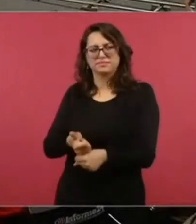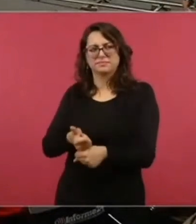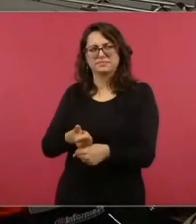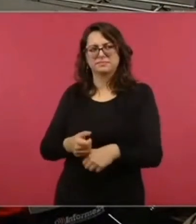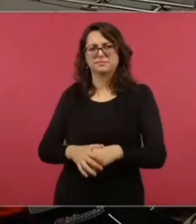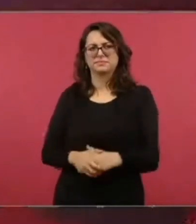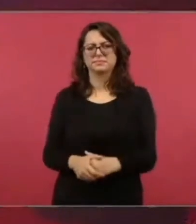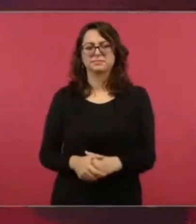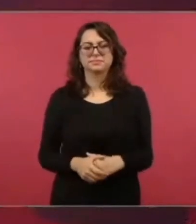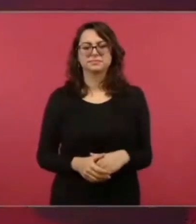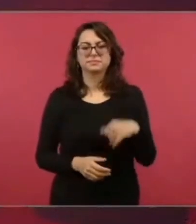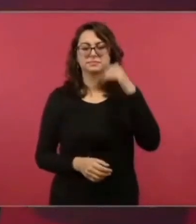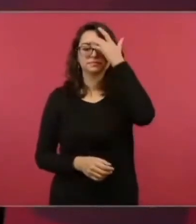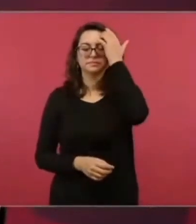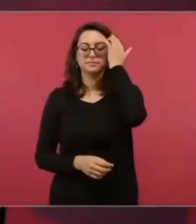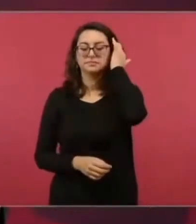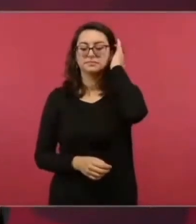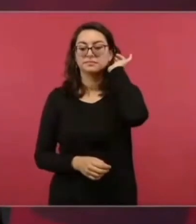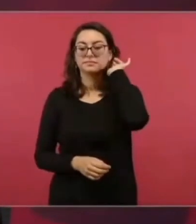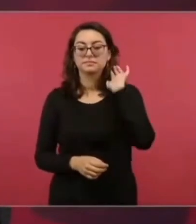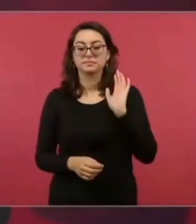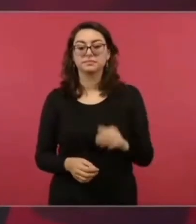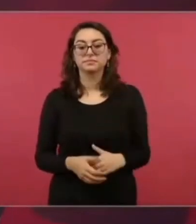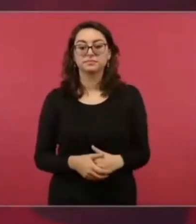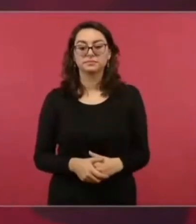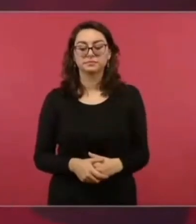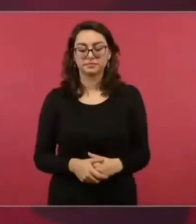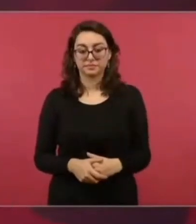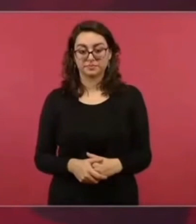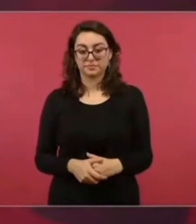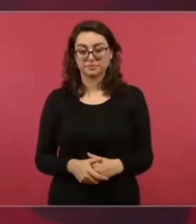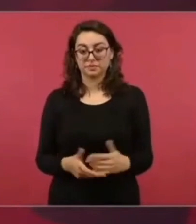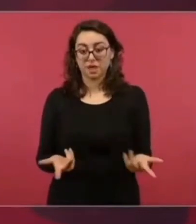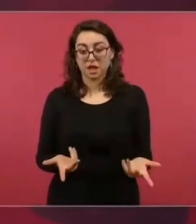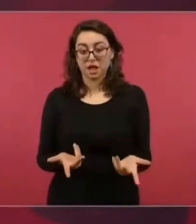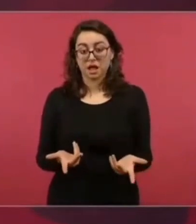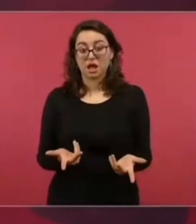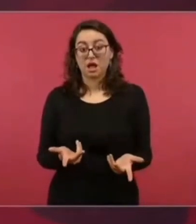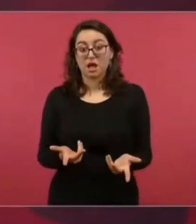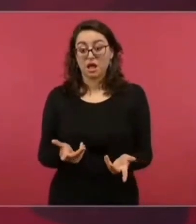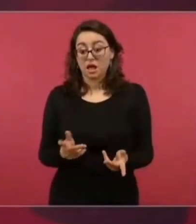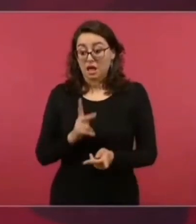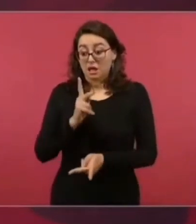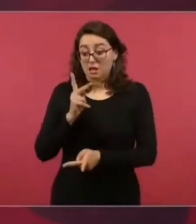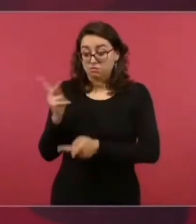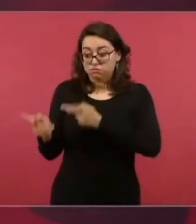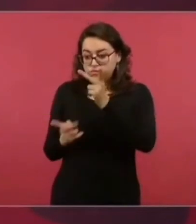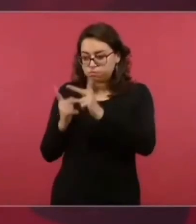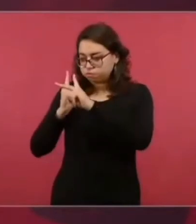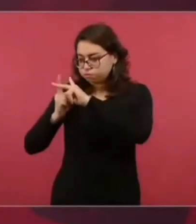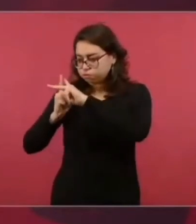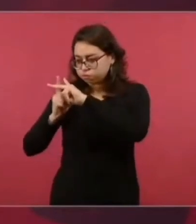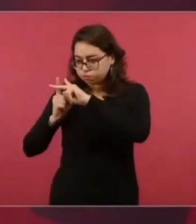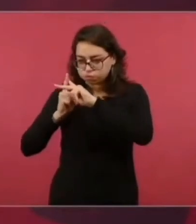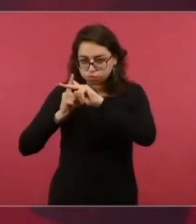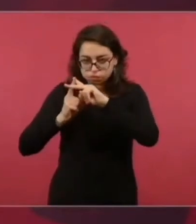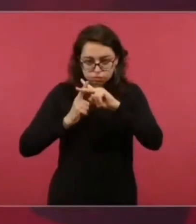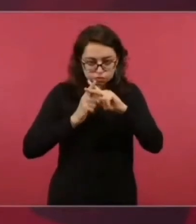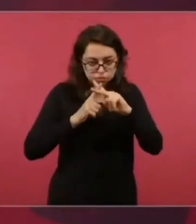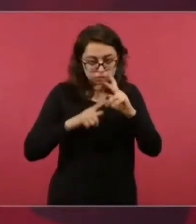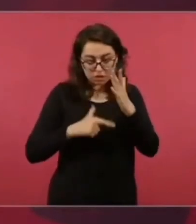vamos a informar cuando se termine de hacer el censo.